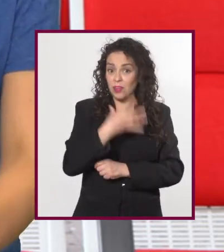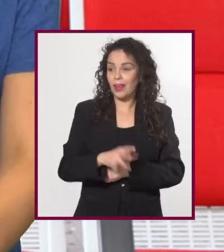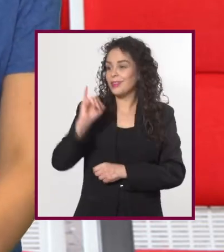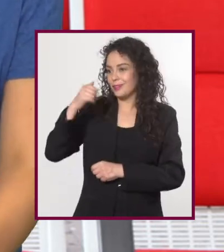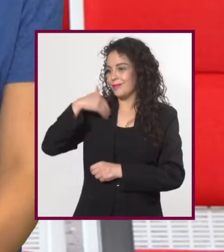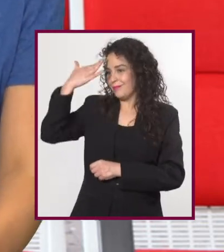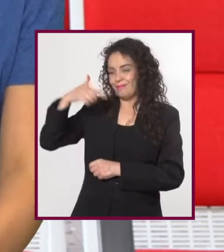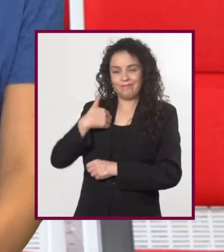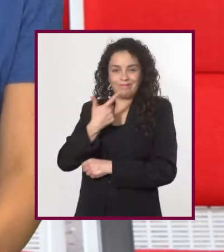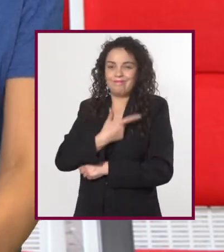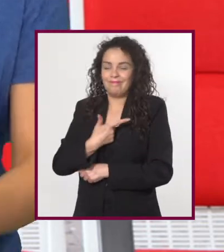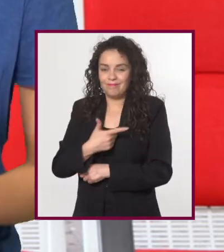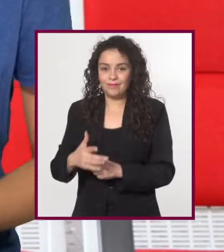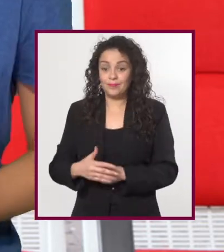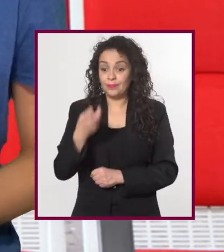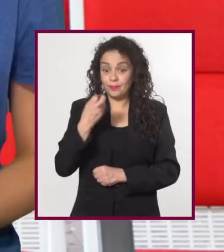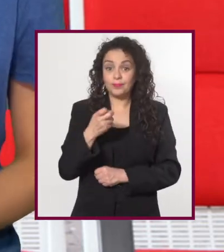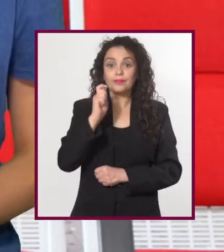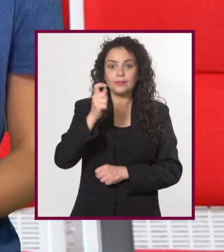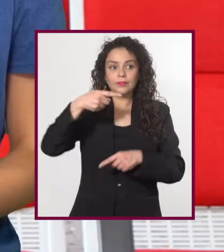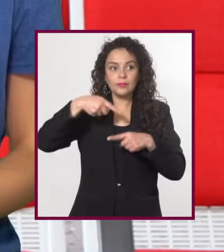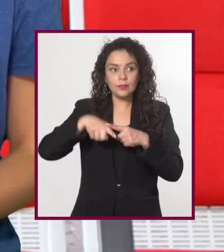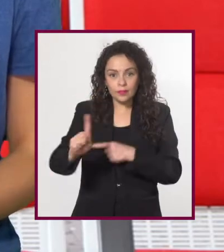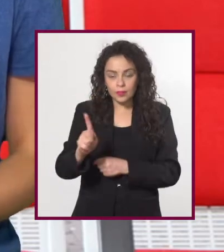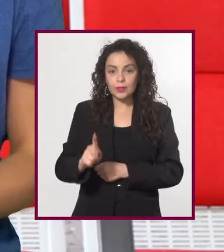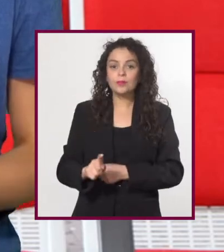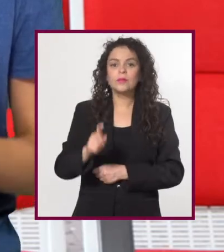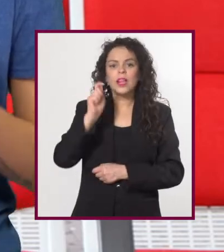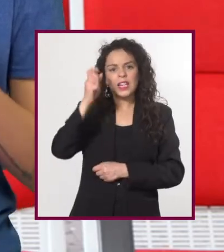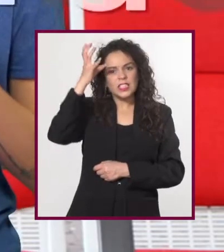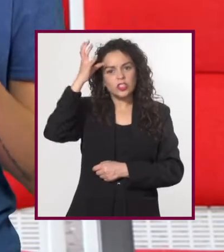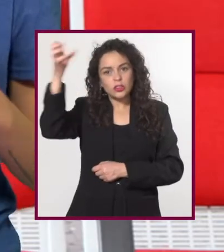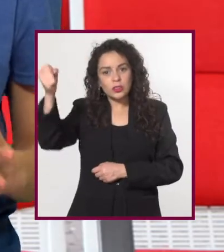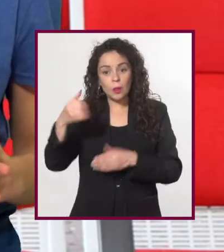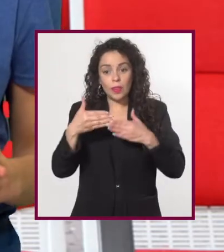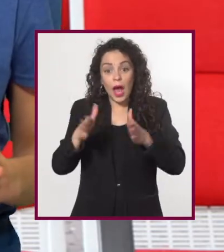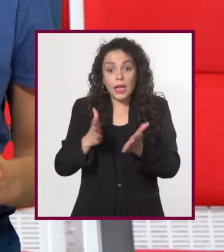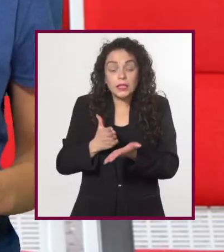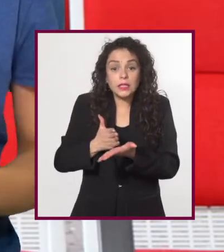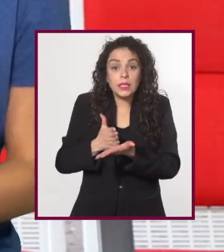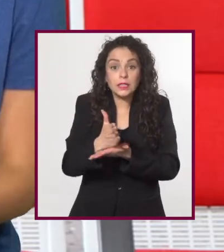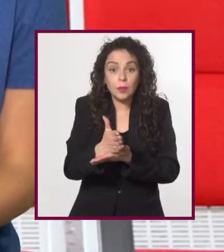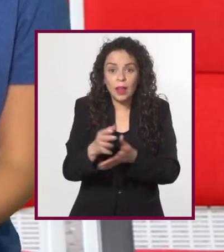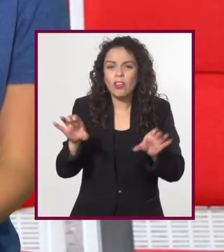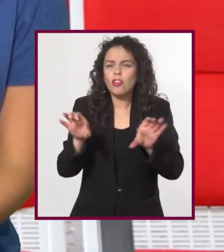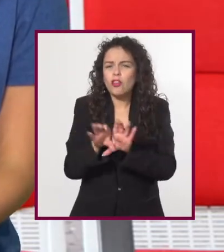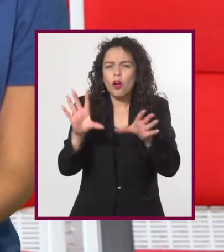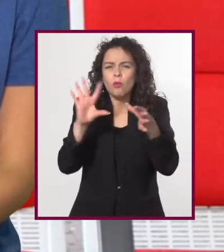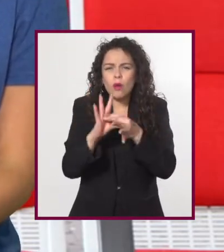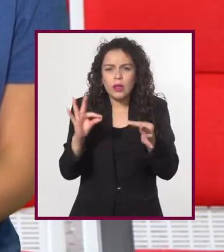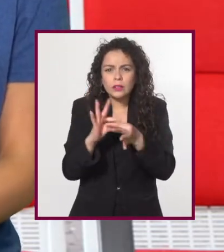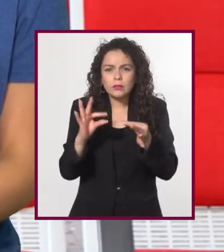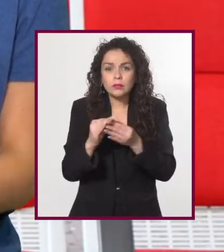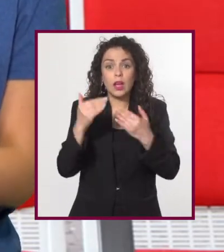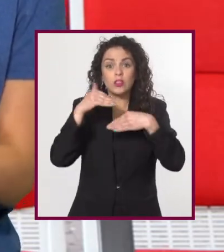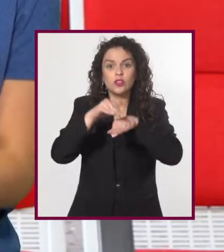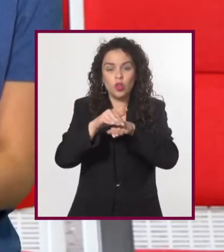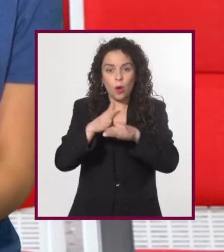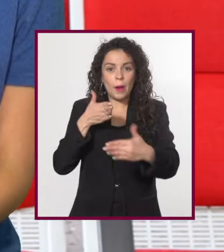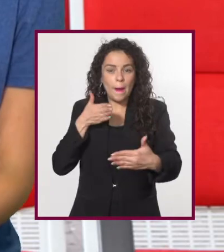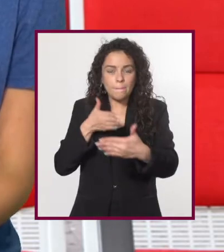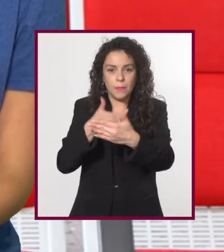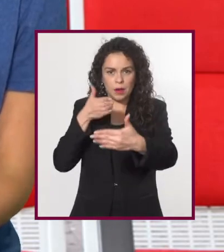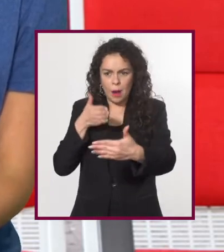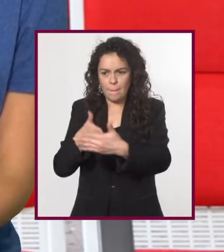sé, me encanta. Aquí es donde empieza a aparecer el concepto de accesibilidad. Pero para explicarlo, vamos a hablar de las